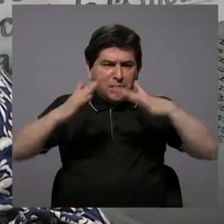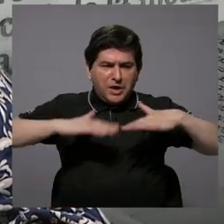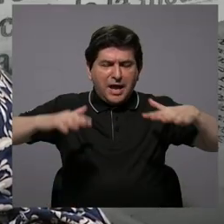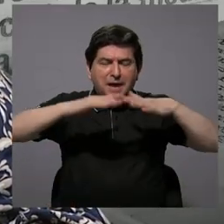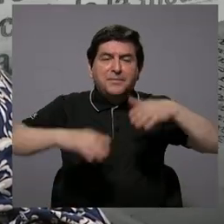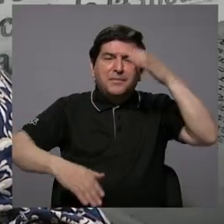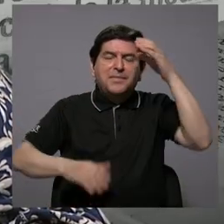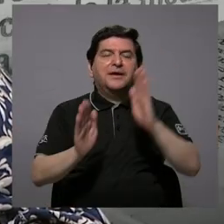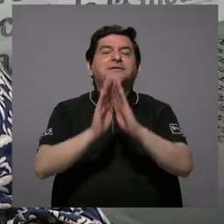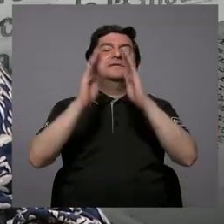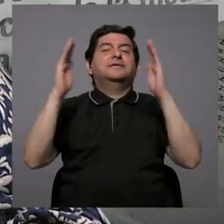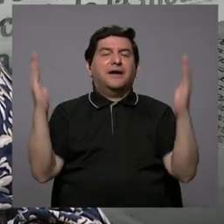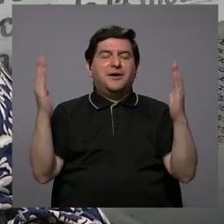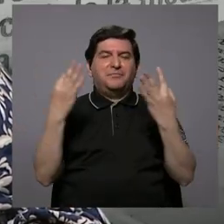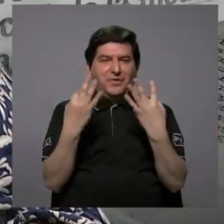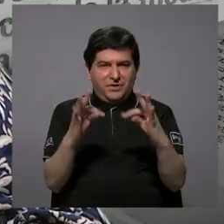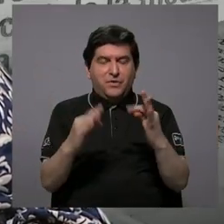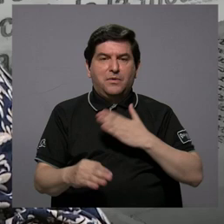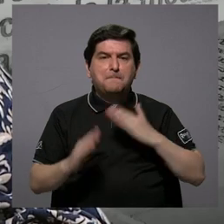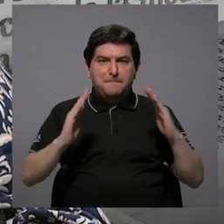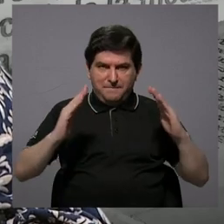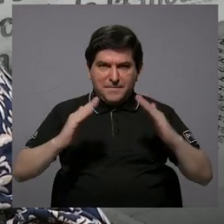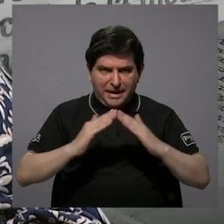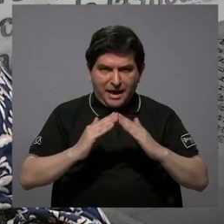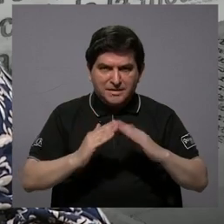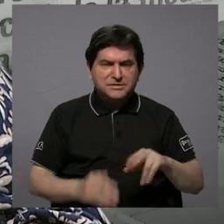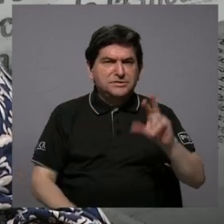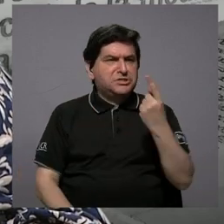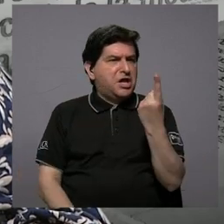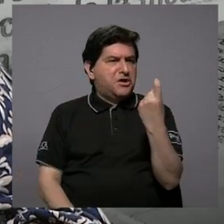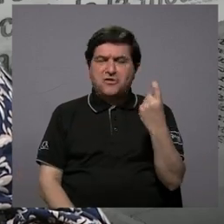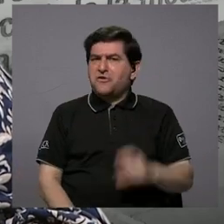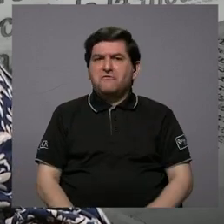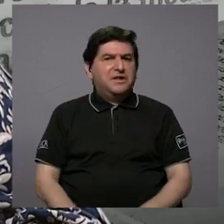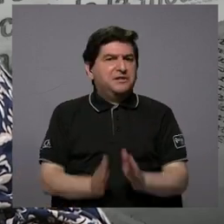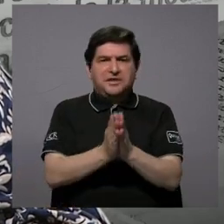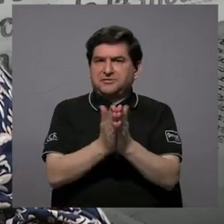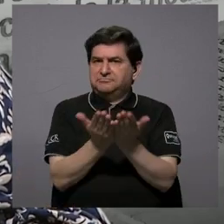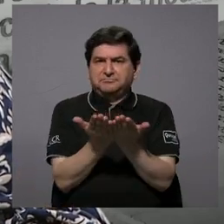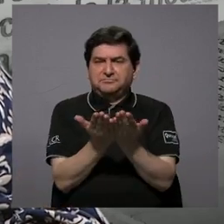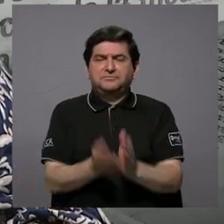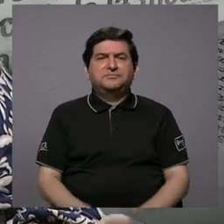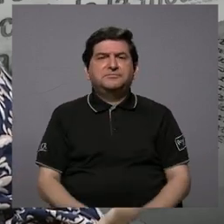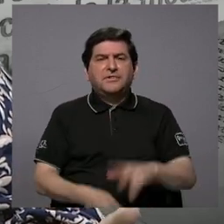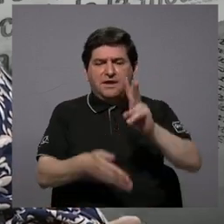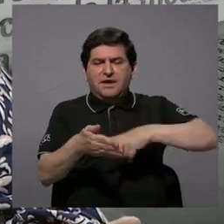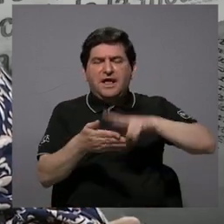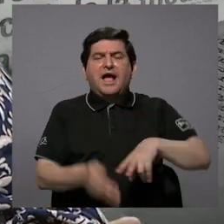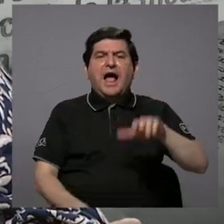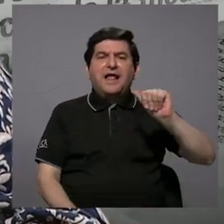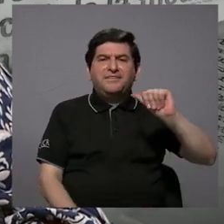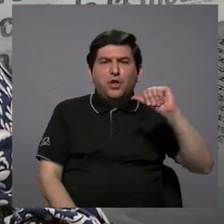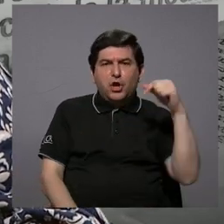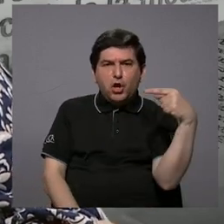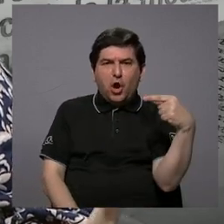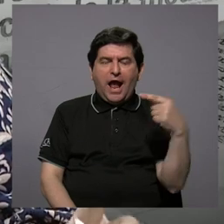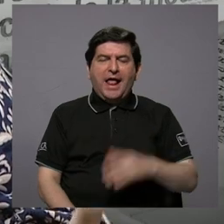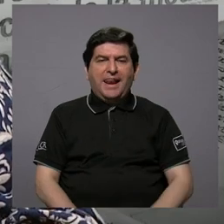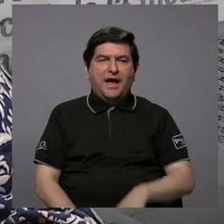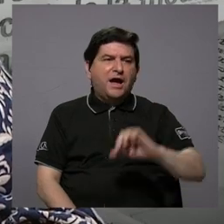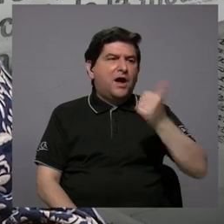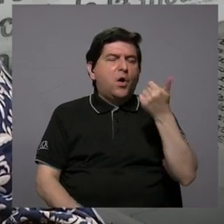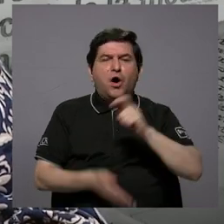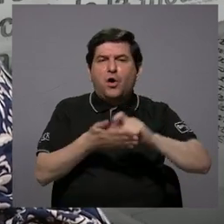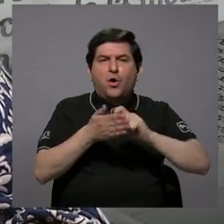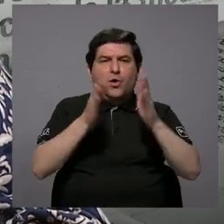cultural muy amplio. En mi casa no faltaban los libros que leyendo Antonio Gala o algún